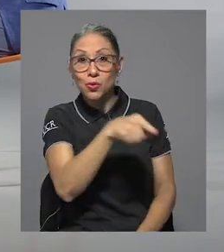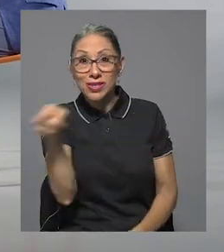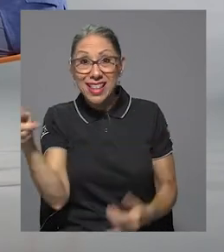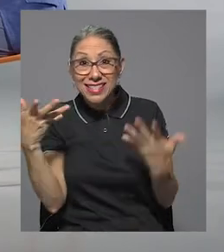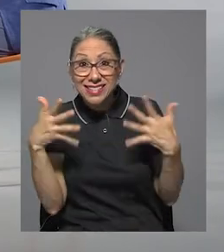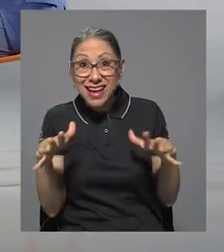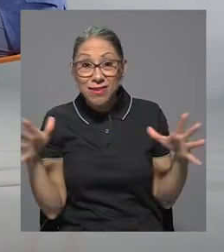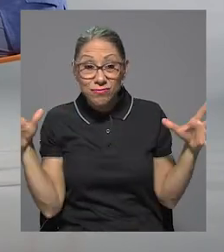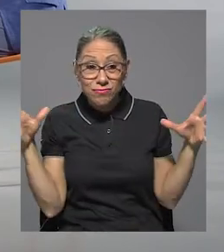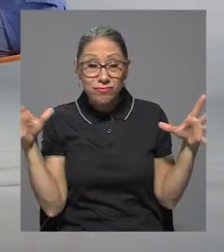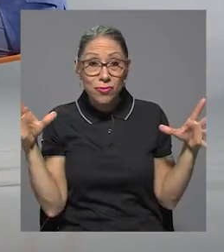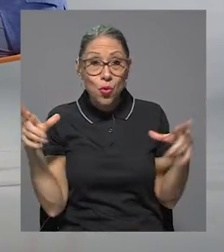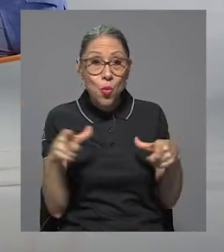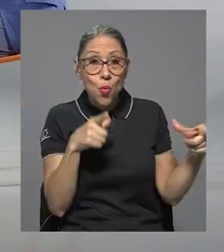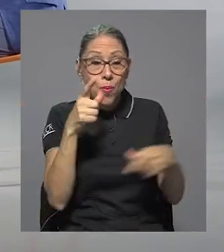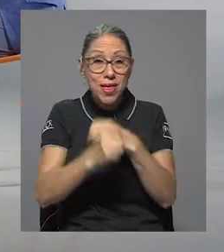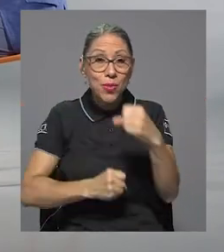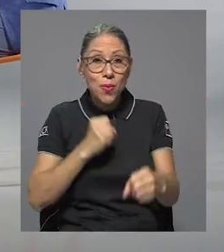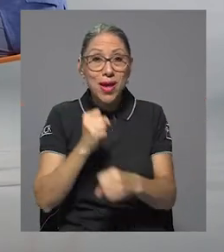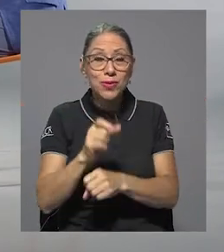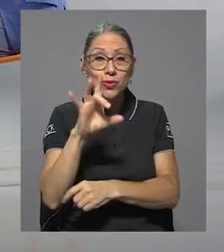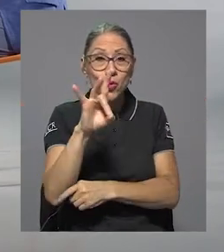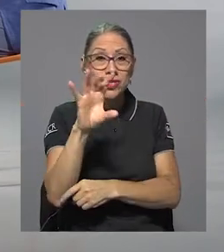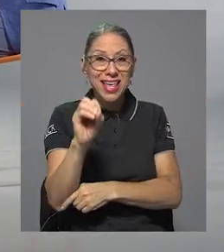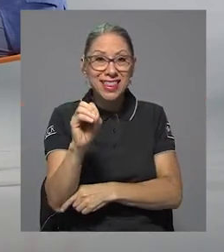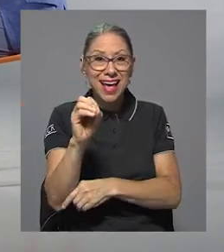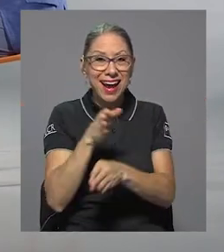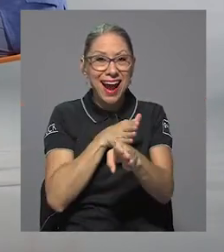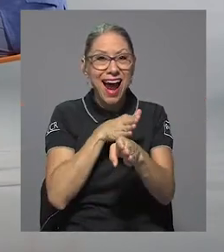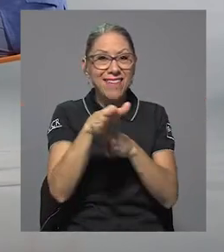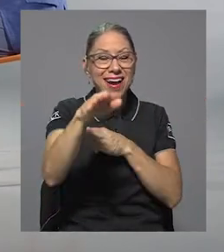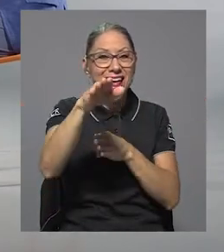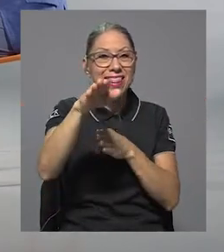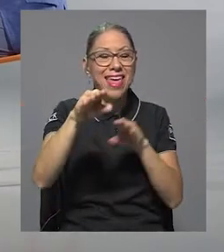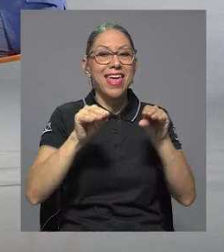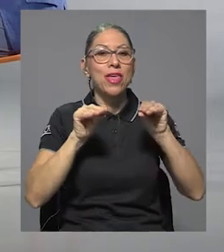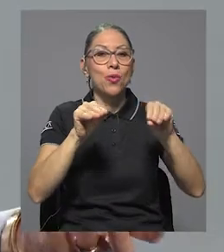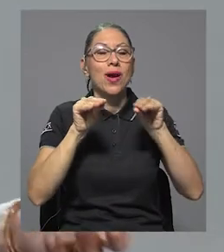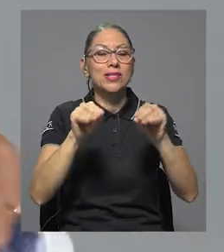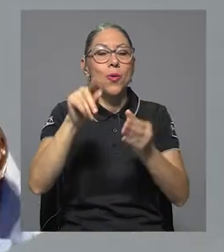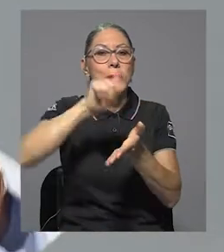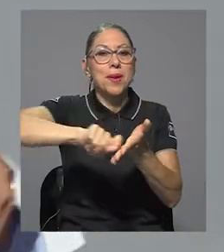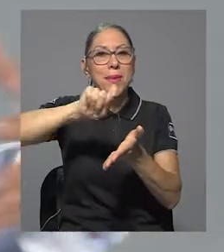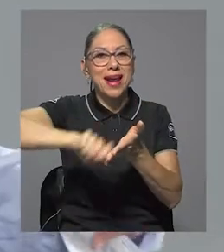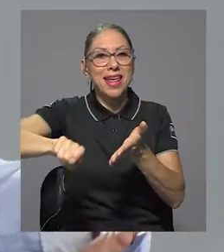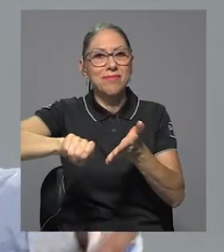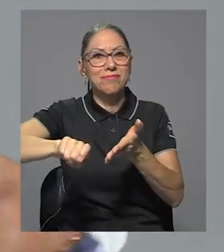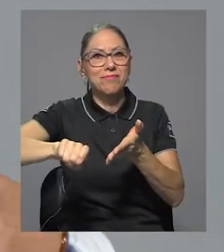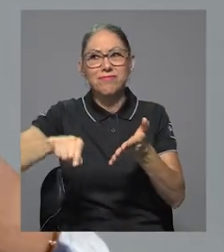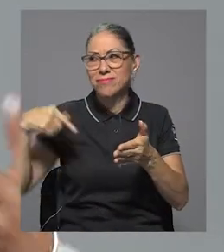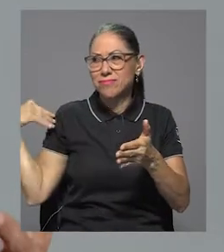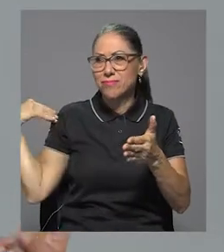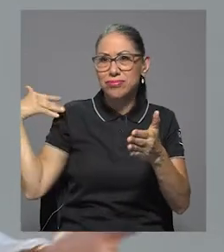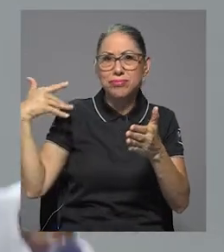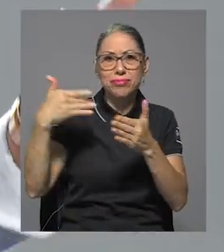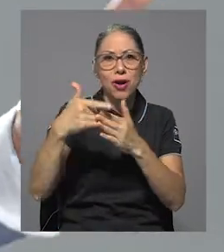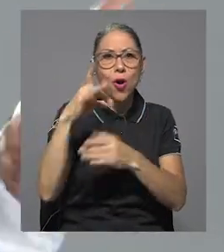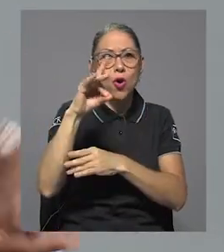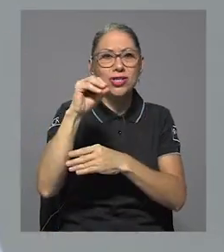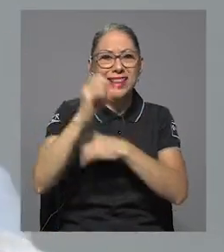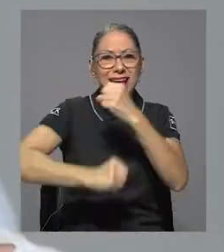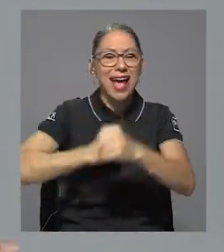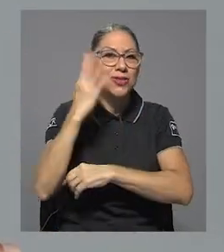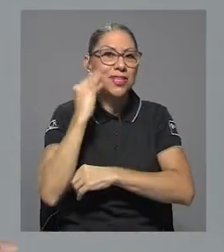están cumpliendo 80 años la carrera de educación primaria. ¿Cómo ha incidido estos 80 años de experiencia en formación